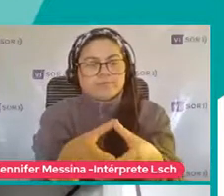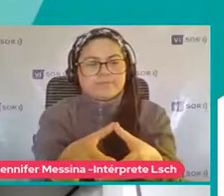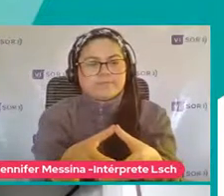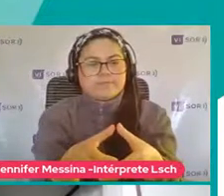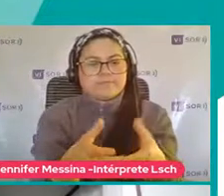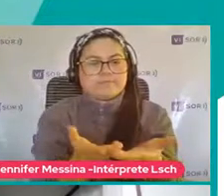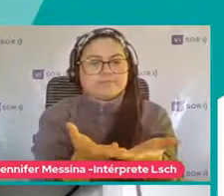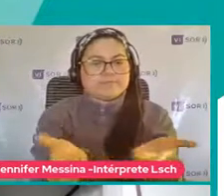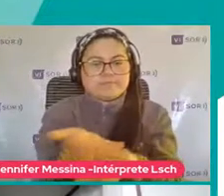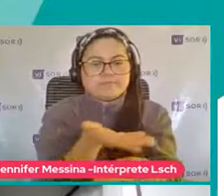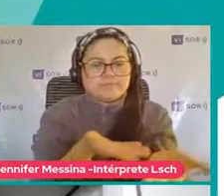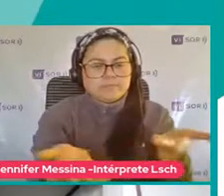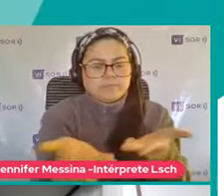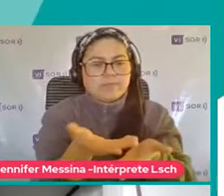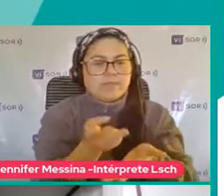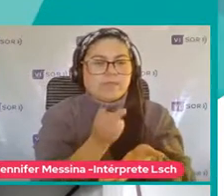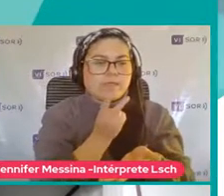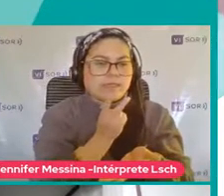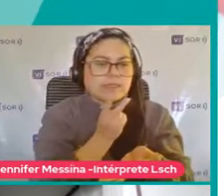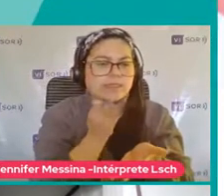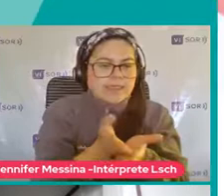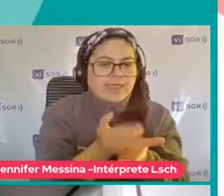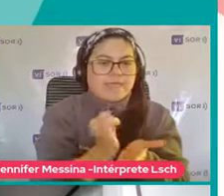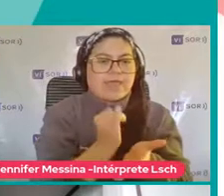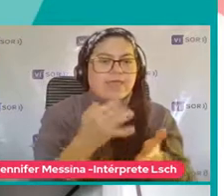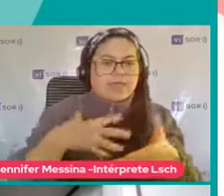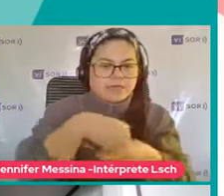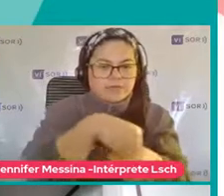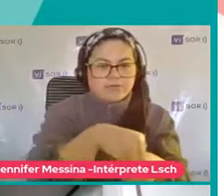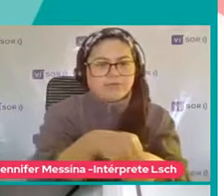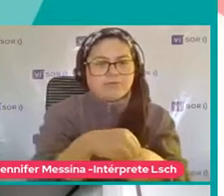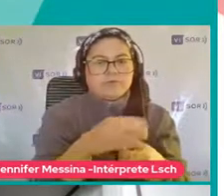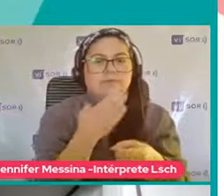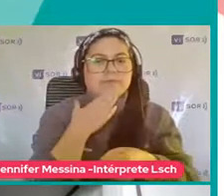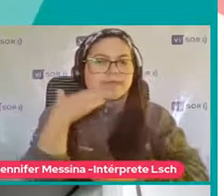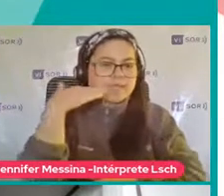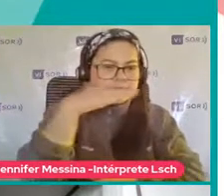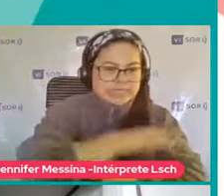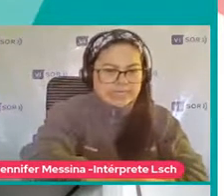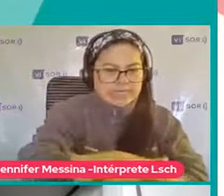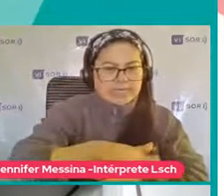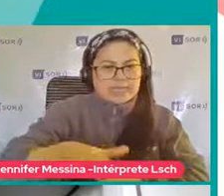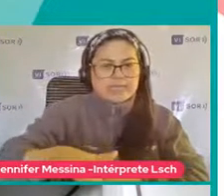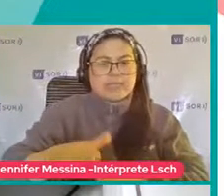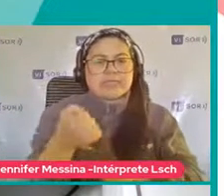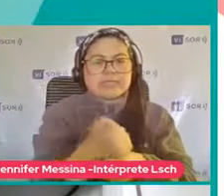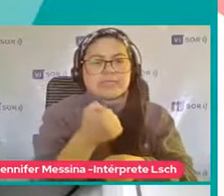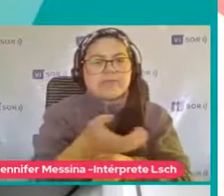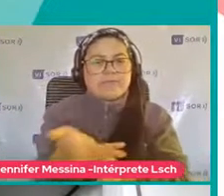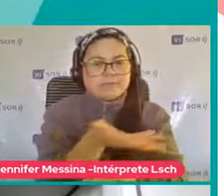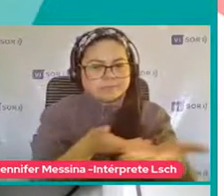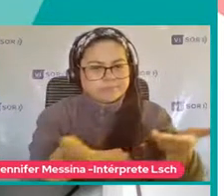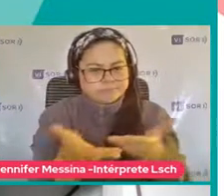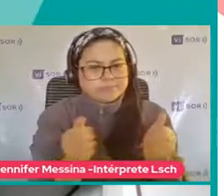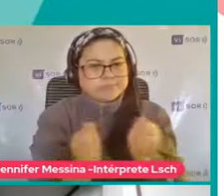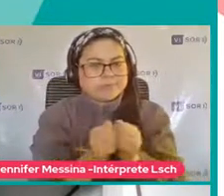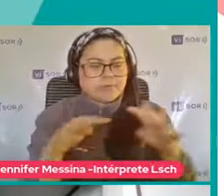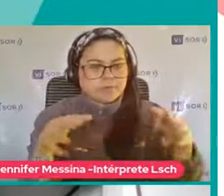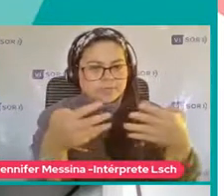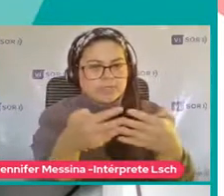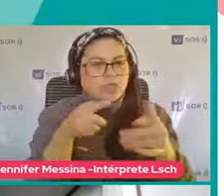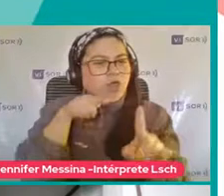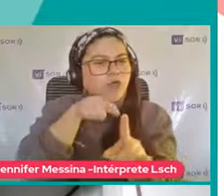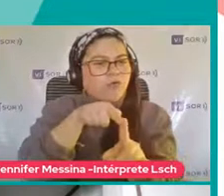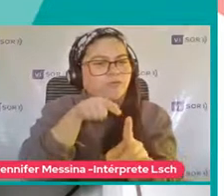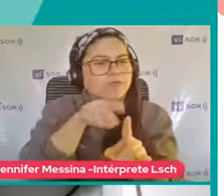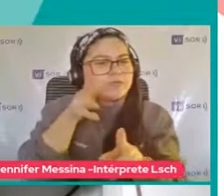La inclusión Y ha servido También En la primera infancia Este trabajo Colaborativo Con nuestras redes El objetivo De esta jornada